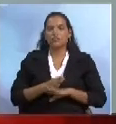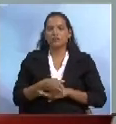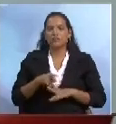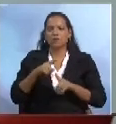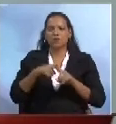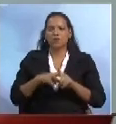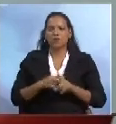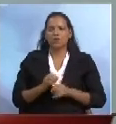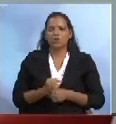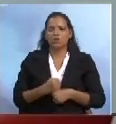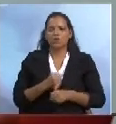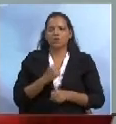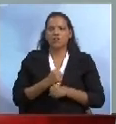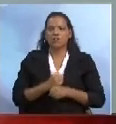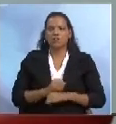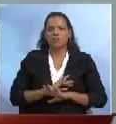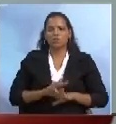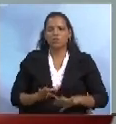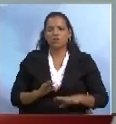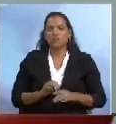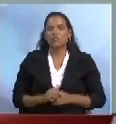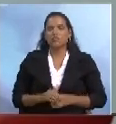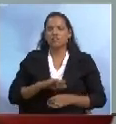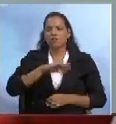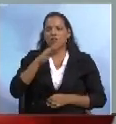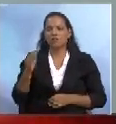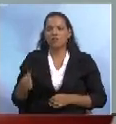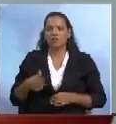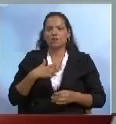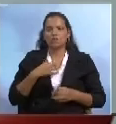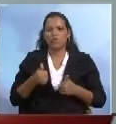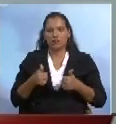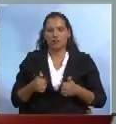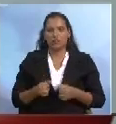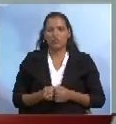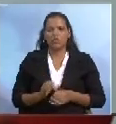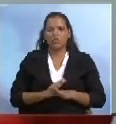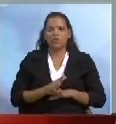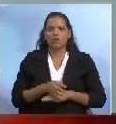que será un trabajo definitivo y que quedará estabilizada la montaña para siempre. Gracias.